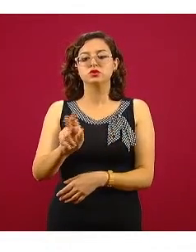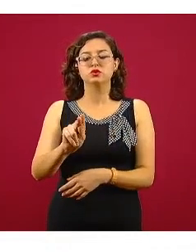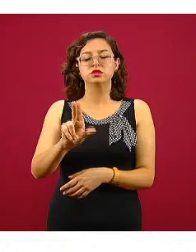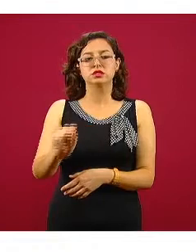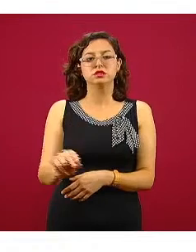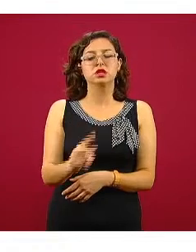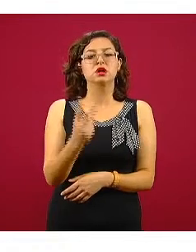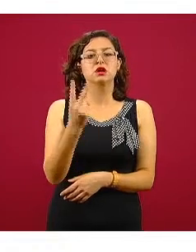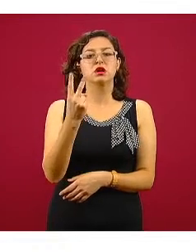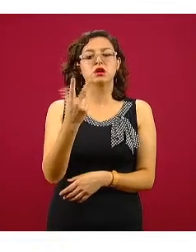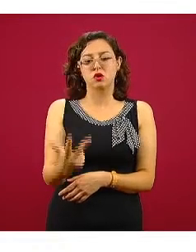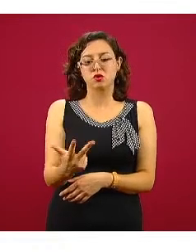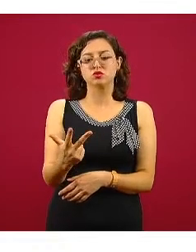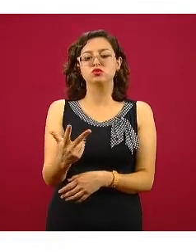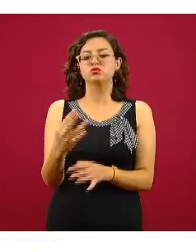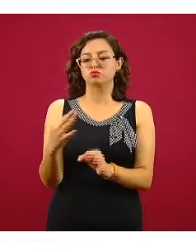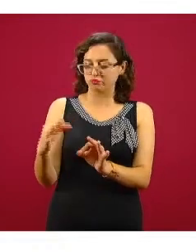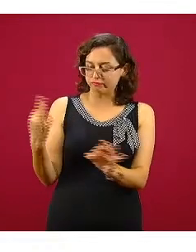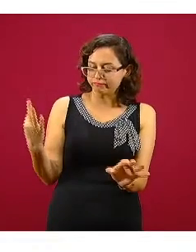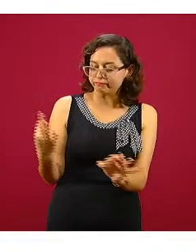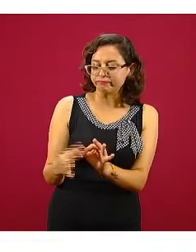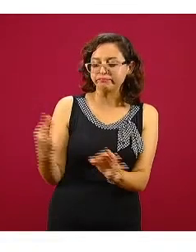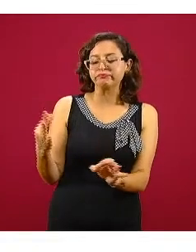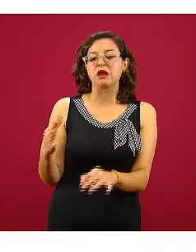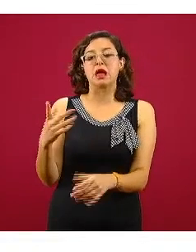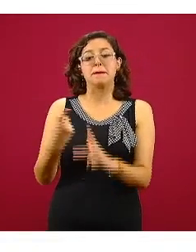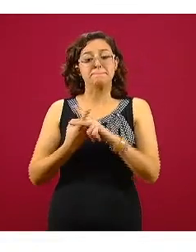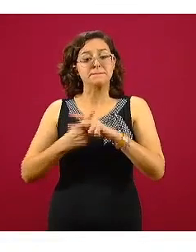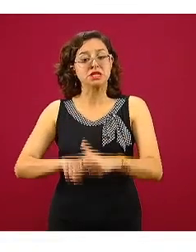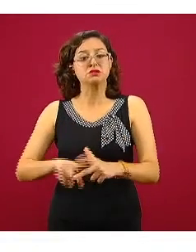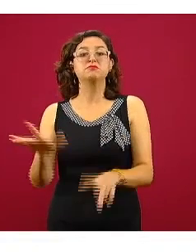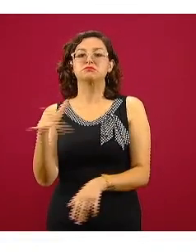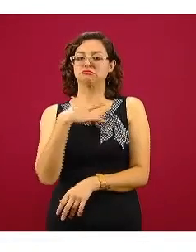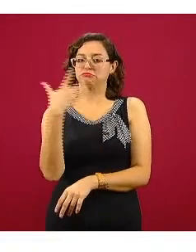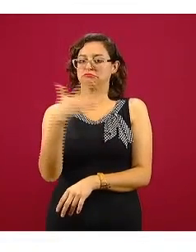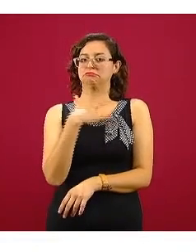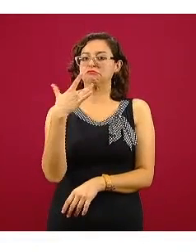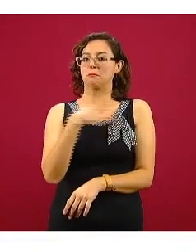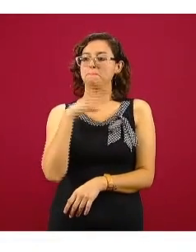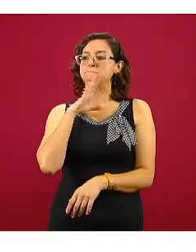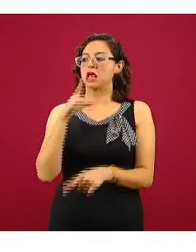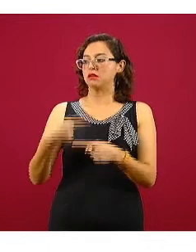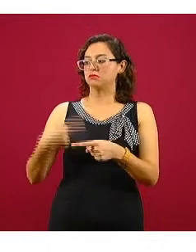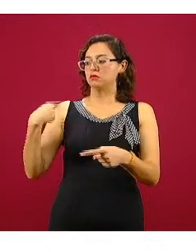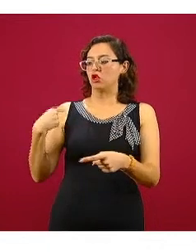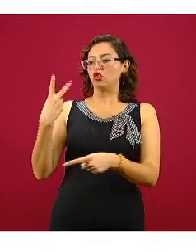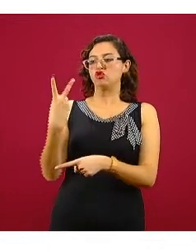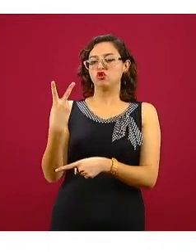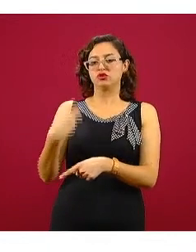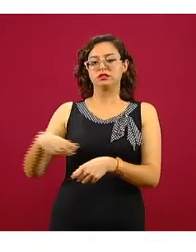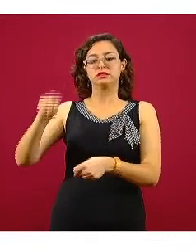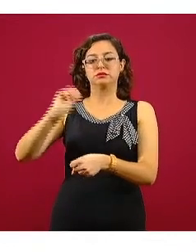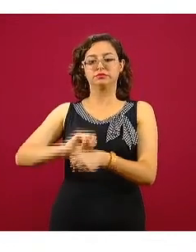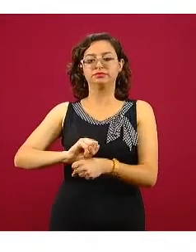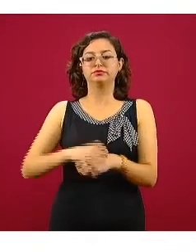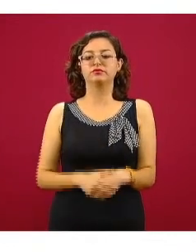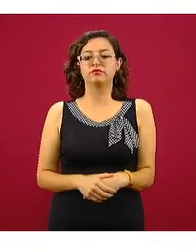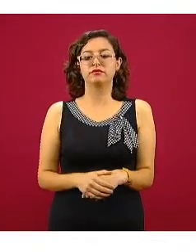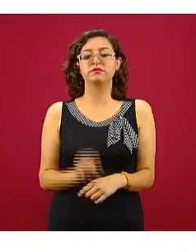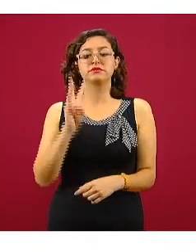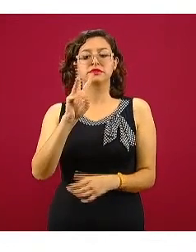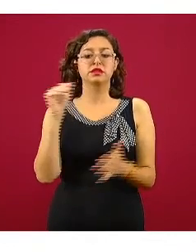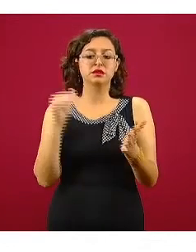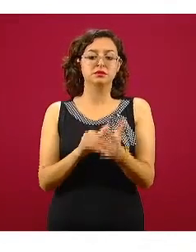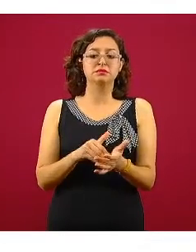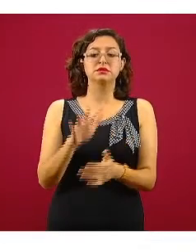han confirmado que han iniciado con síntomas en las últimas dos semanas. 3.573